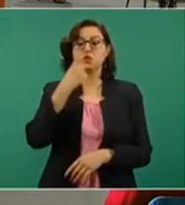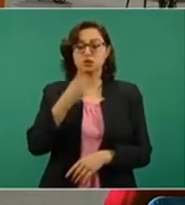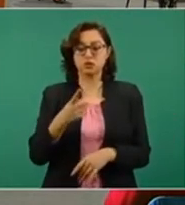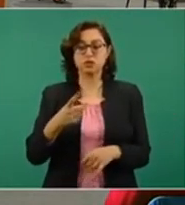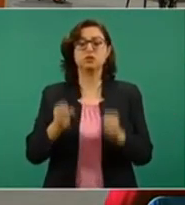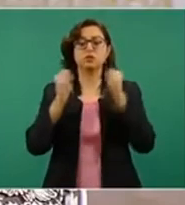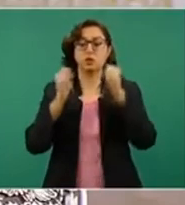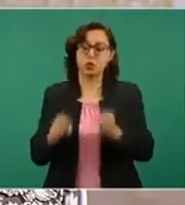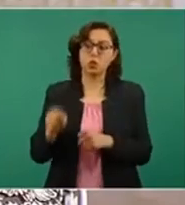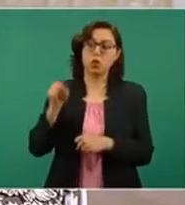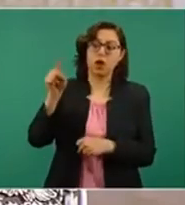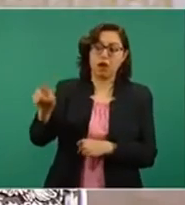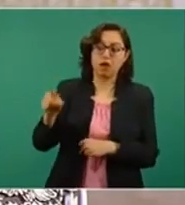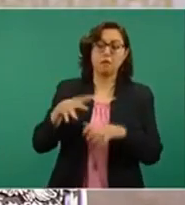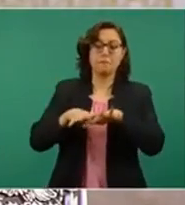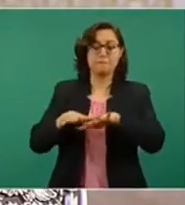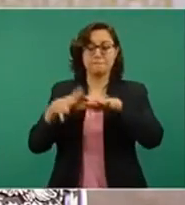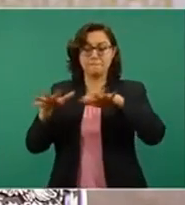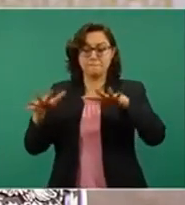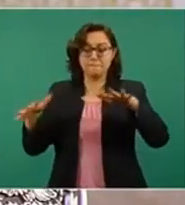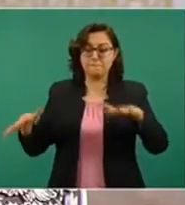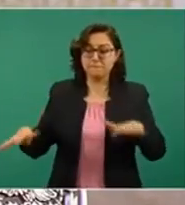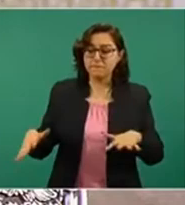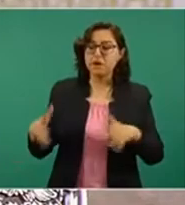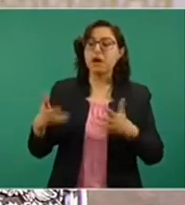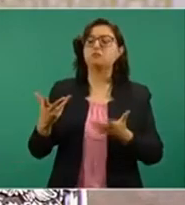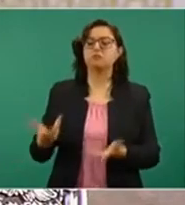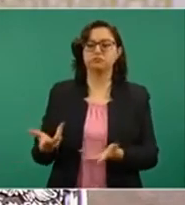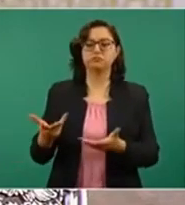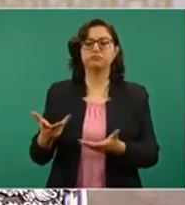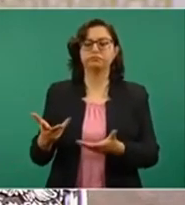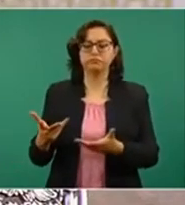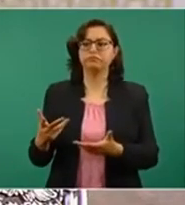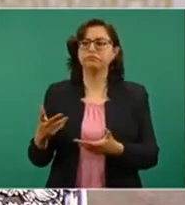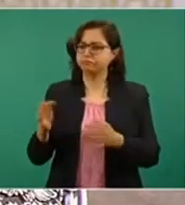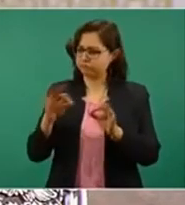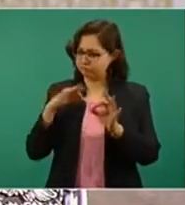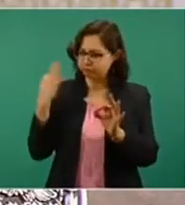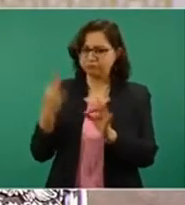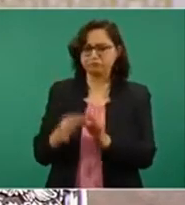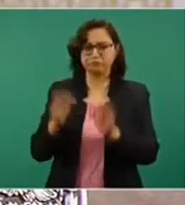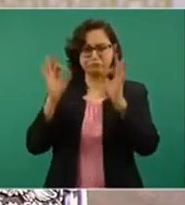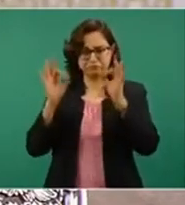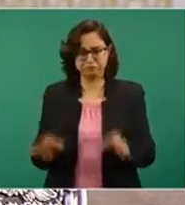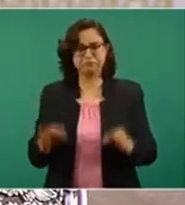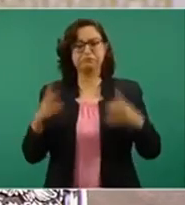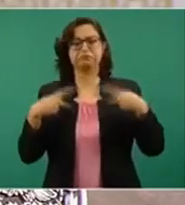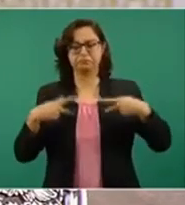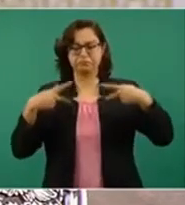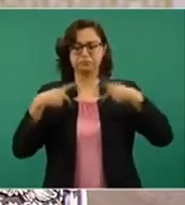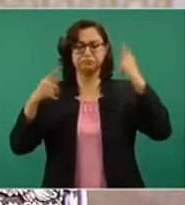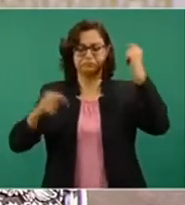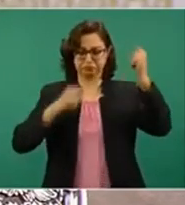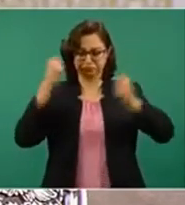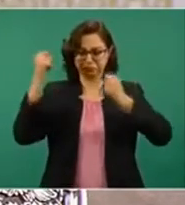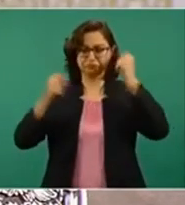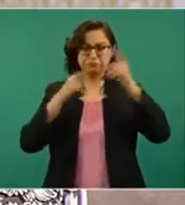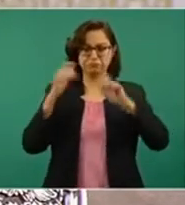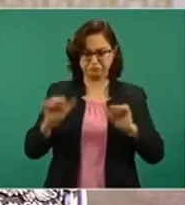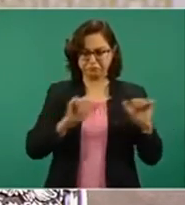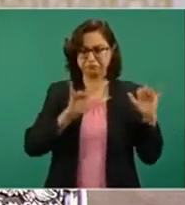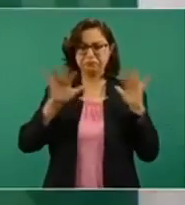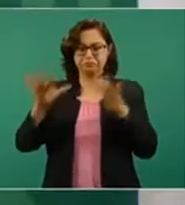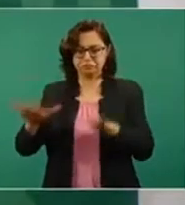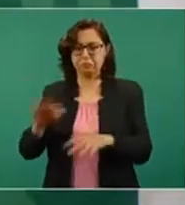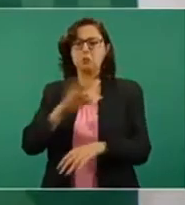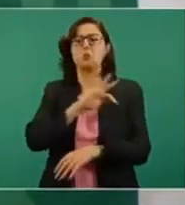el Mar Caribe están limpias y listas para que los turistas acudan a bañarse, a disfrutar de nuestro